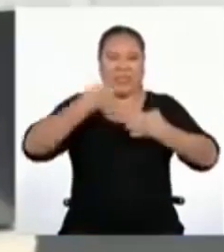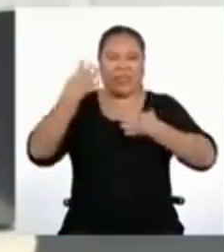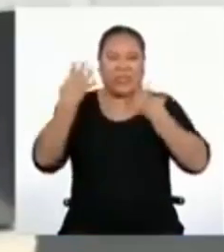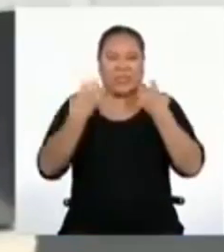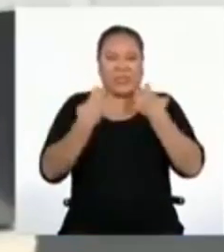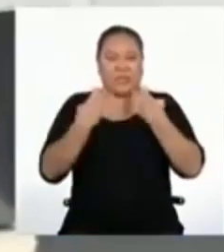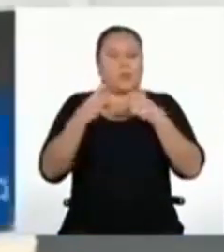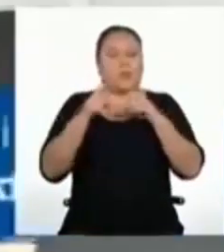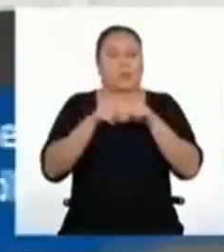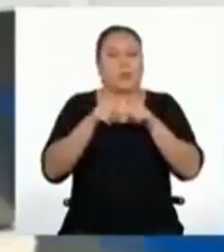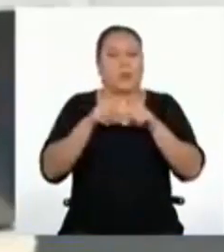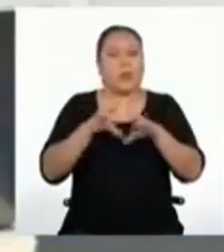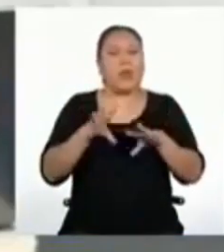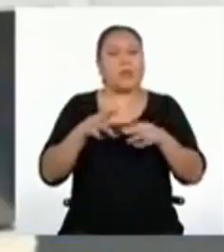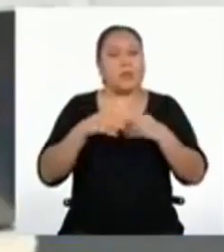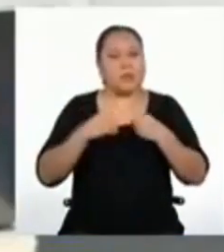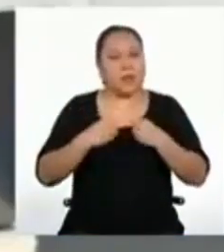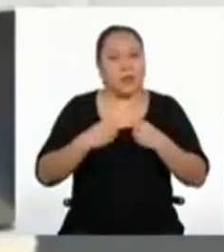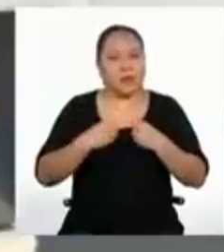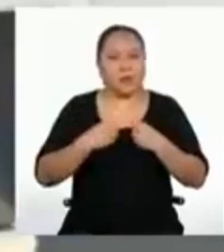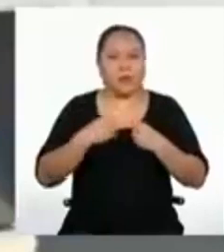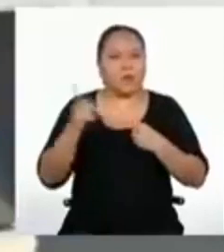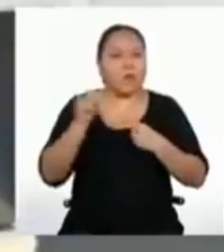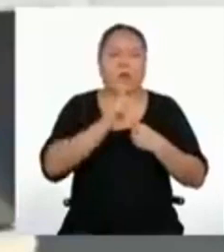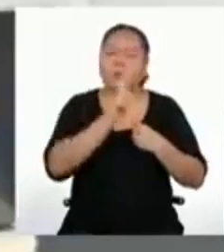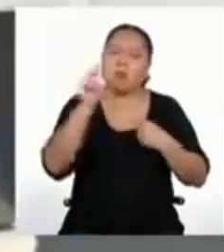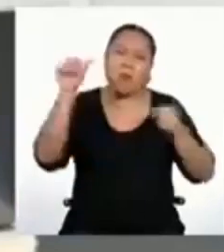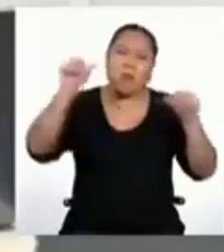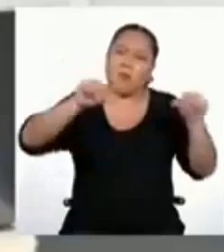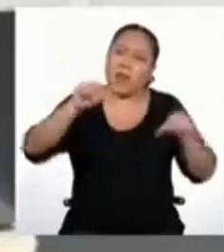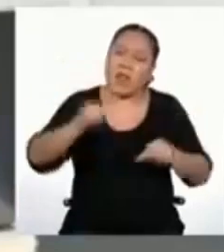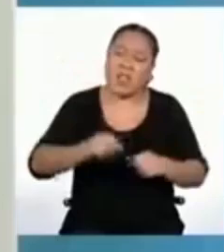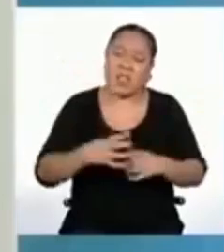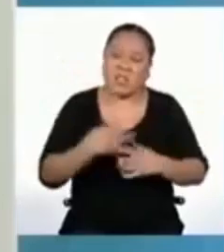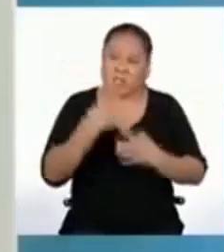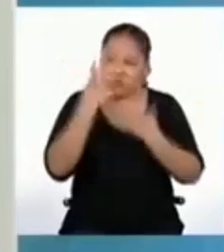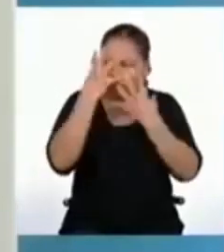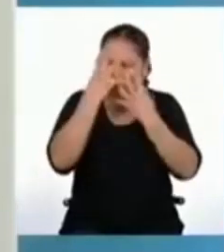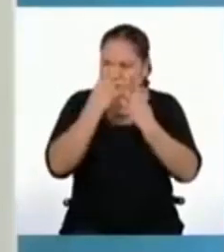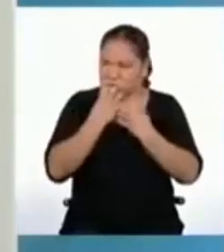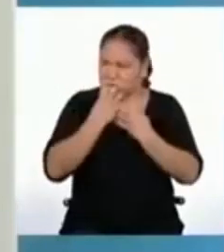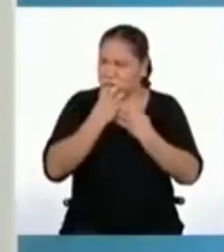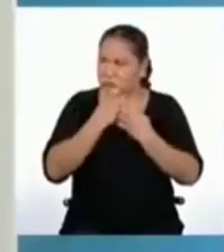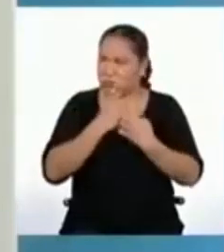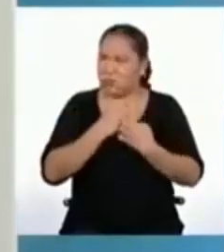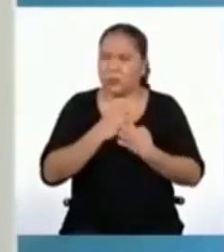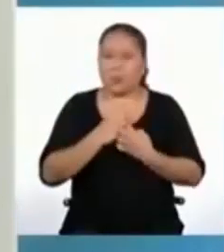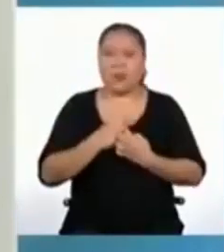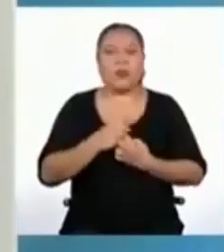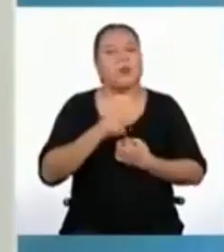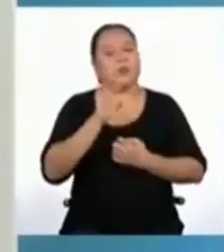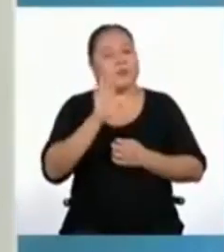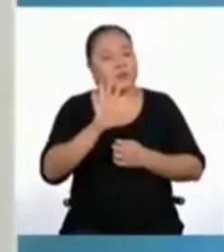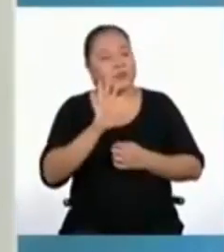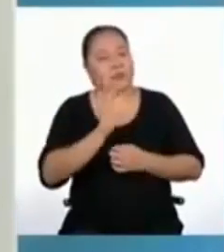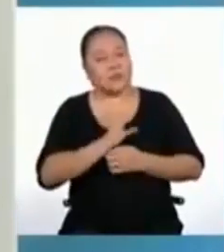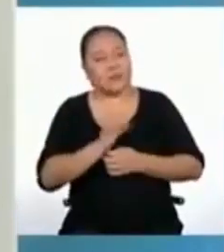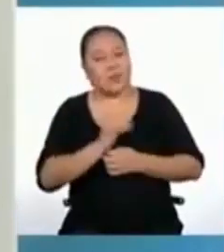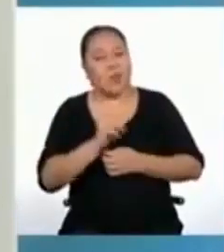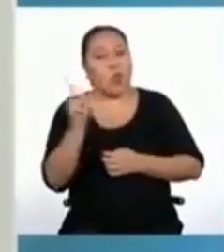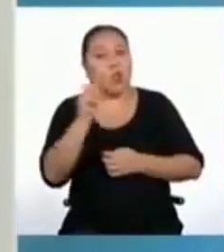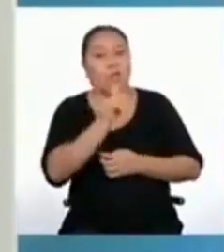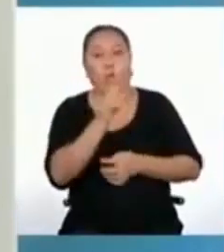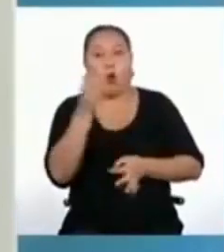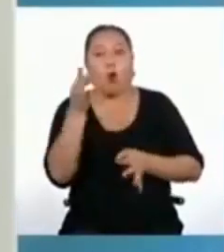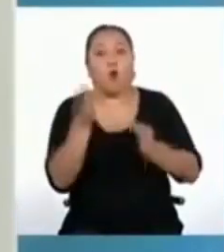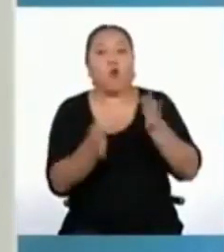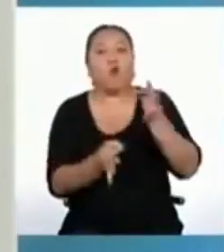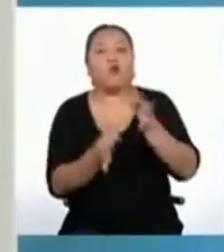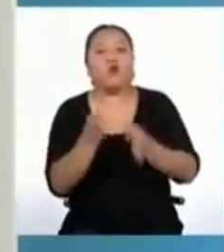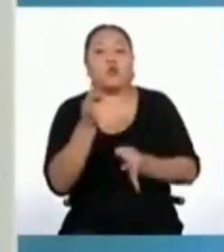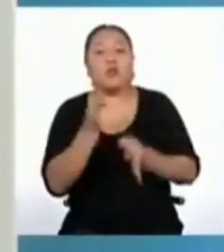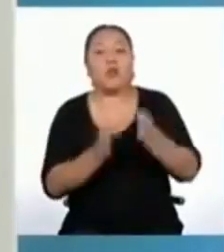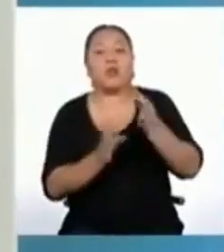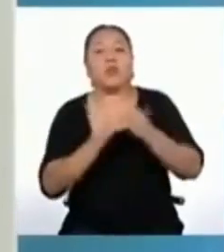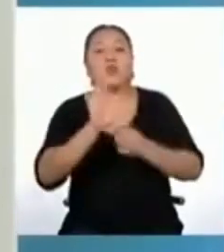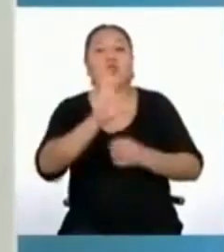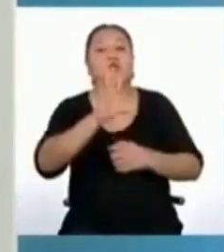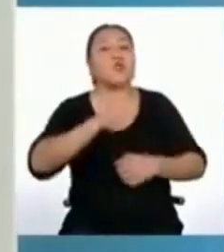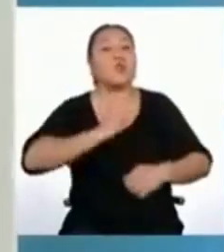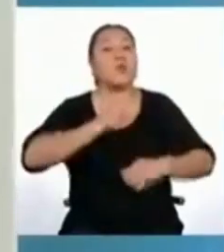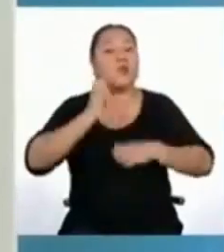Claro, pero no es malo estar enojados tampoco, ¿no? A eso iba, con no juzgar tus emociones.